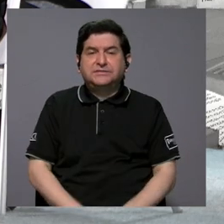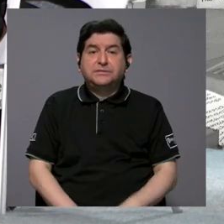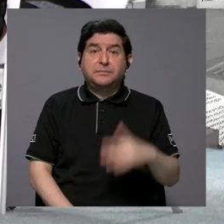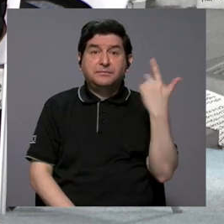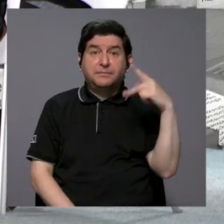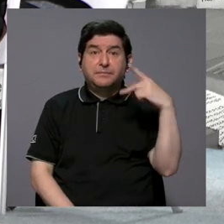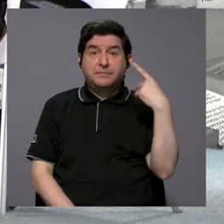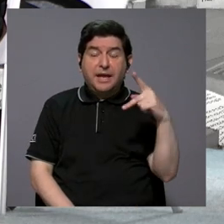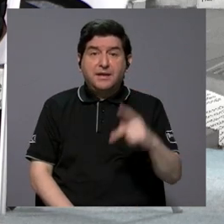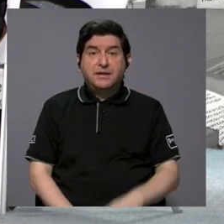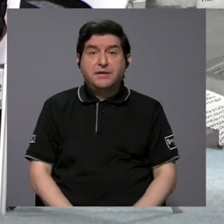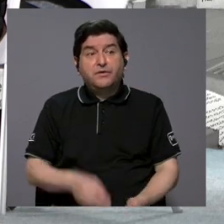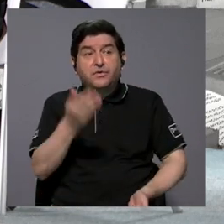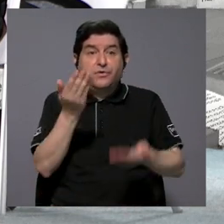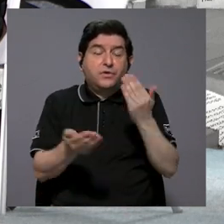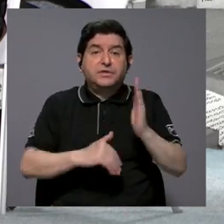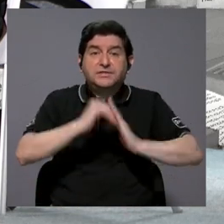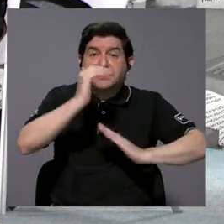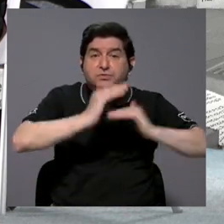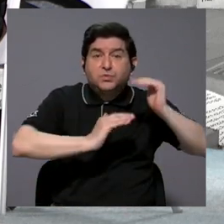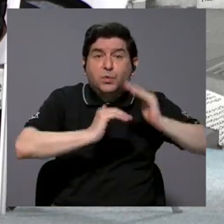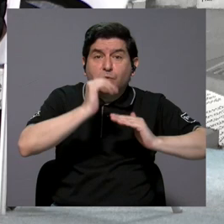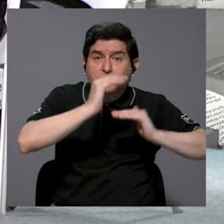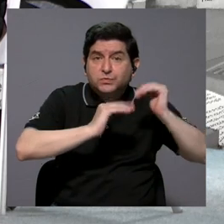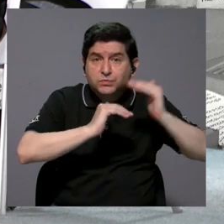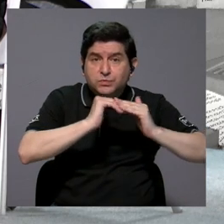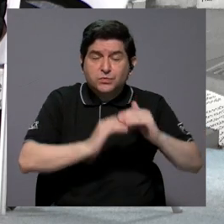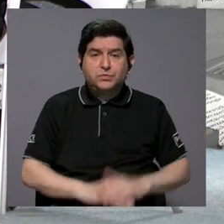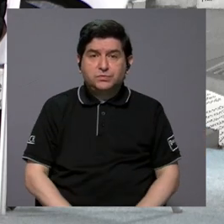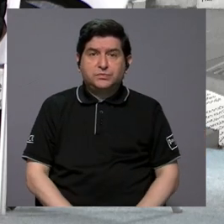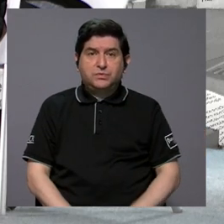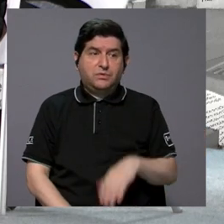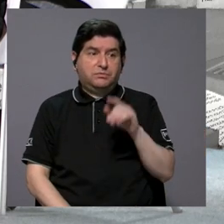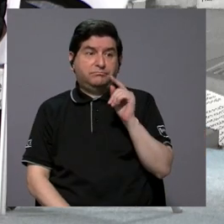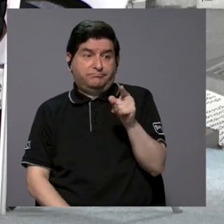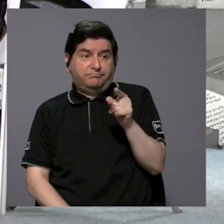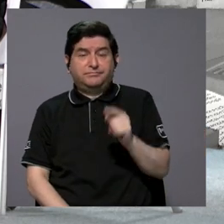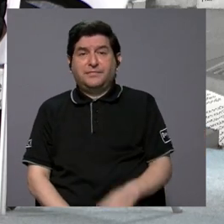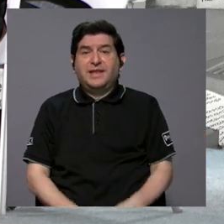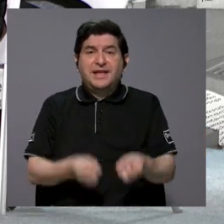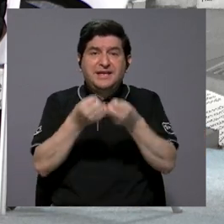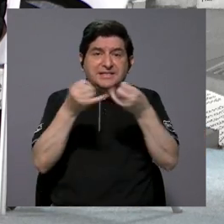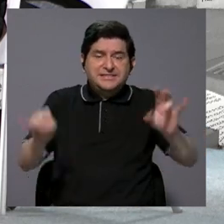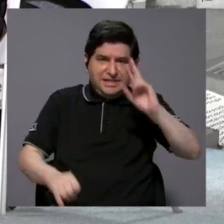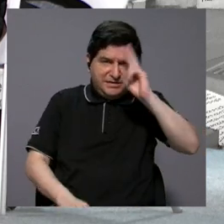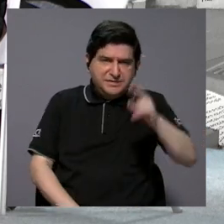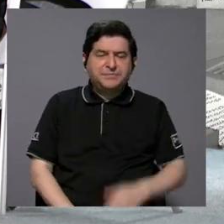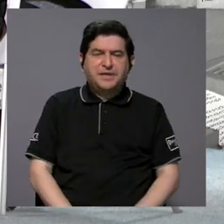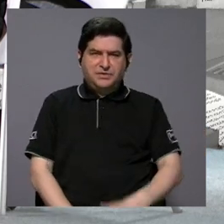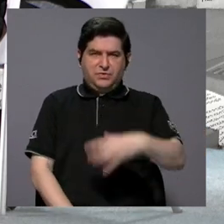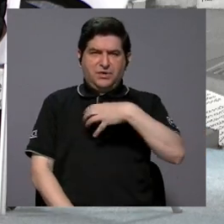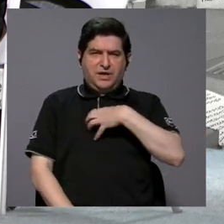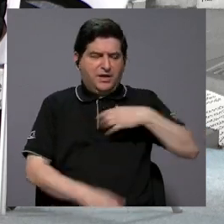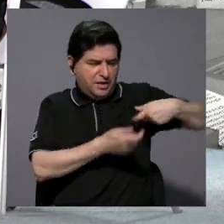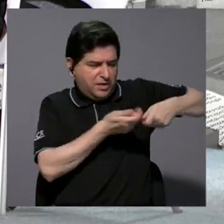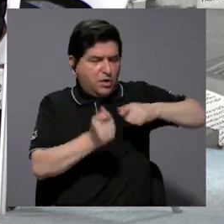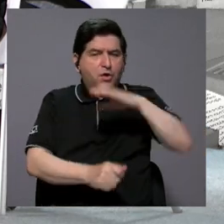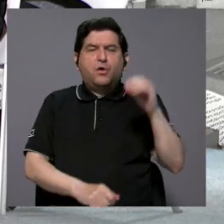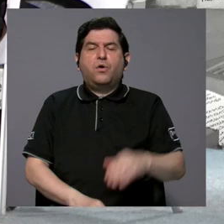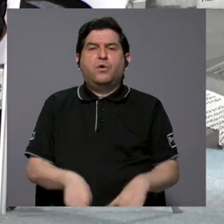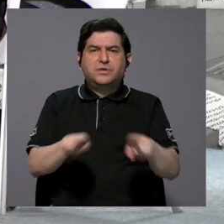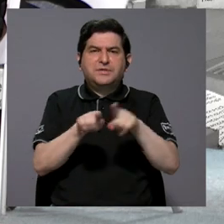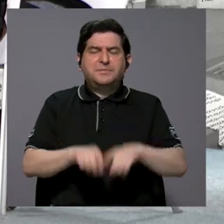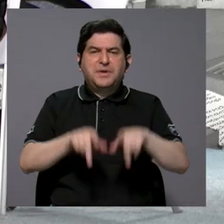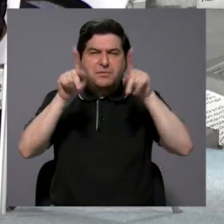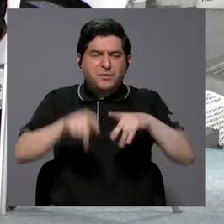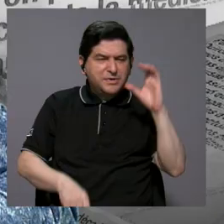riesgo de, ya sea por construcciones sin el respeto al patrimonio arqueológico o también por el guakerismo